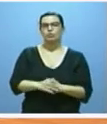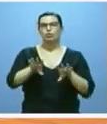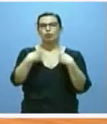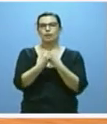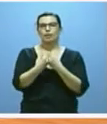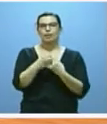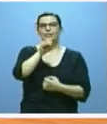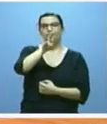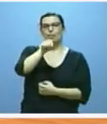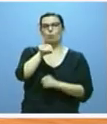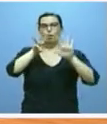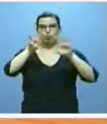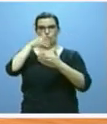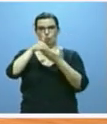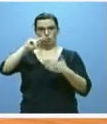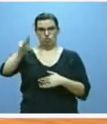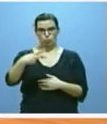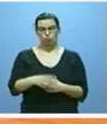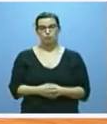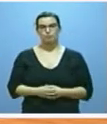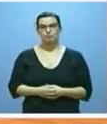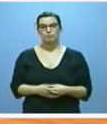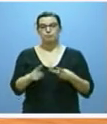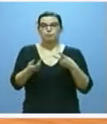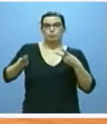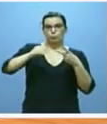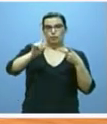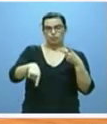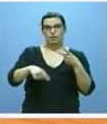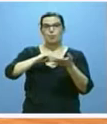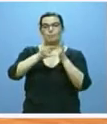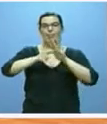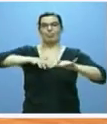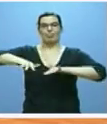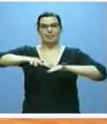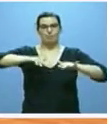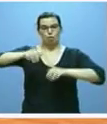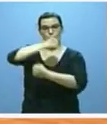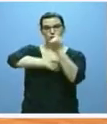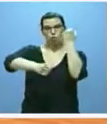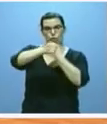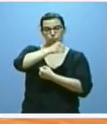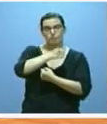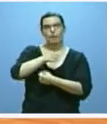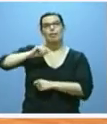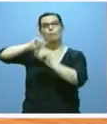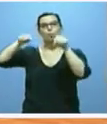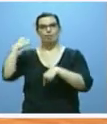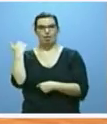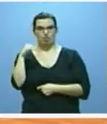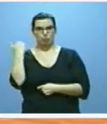de 13,8 millones de euros, así como del Plan de Dinamización Económica y Demográfica en provincia de Soria,